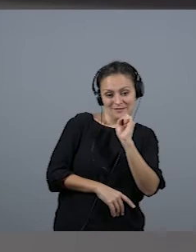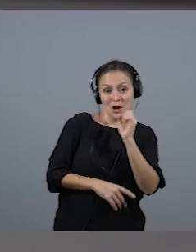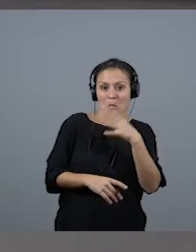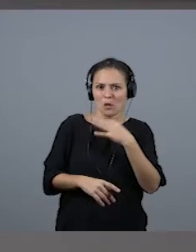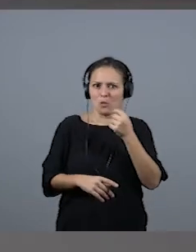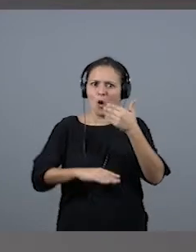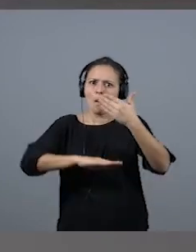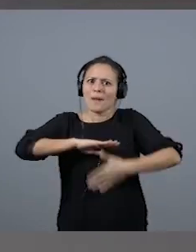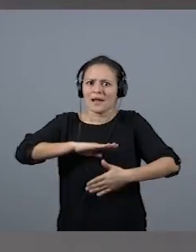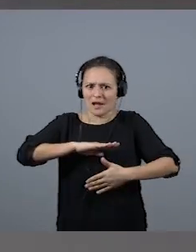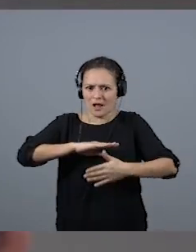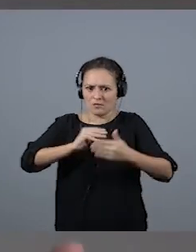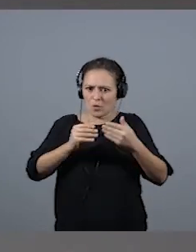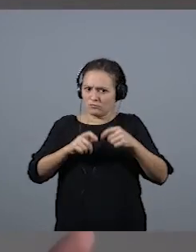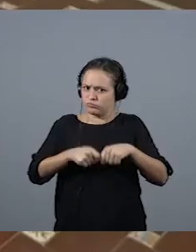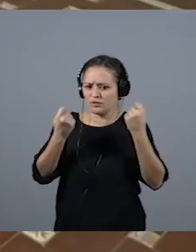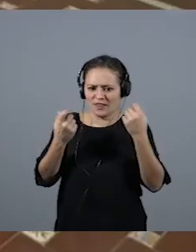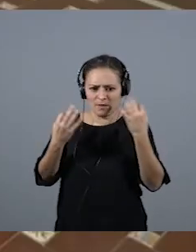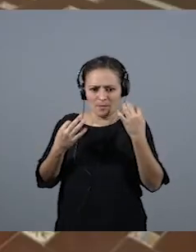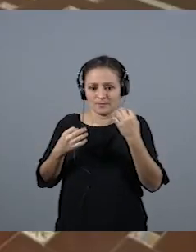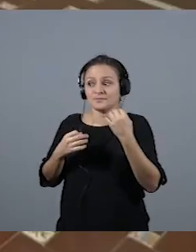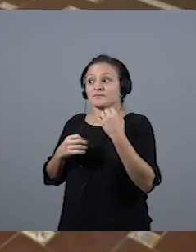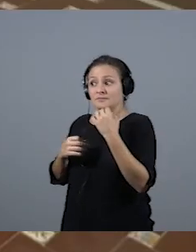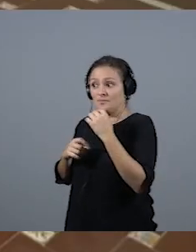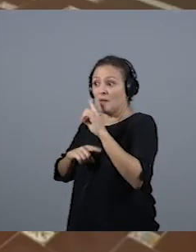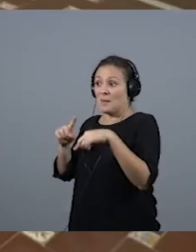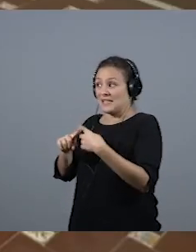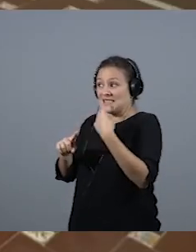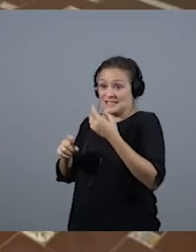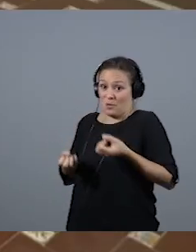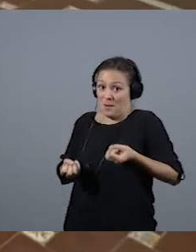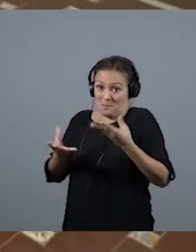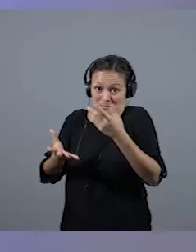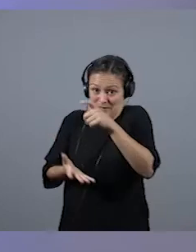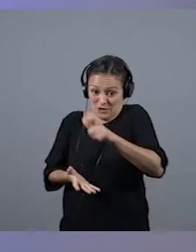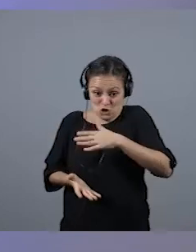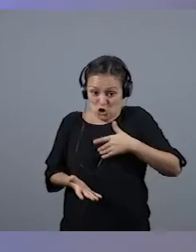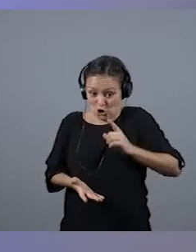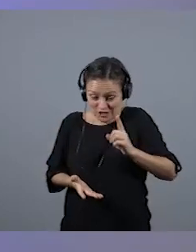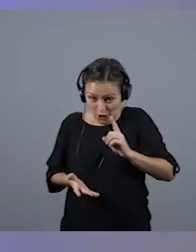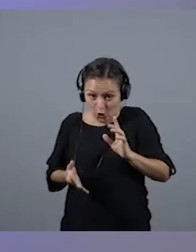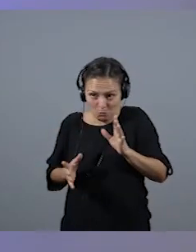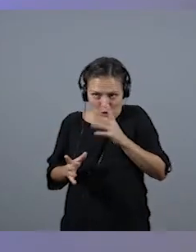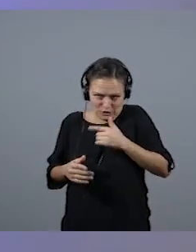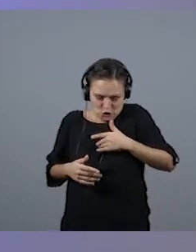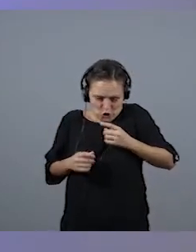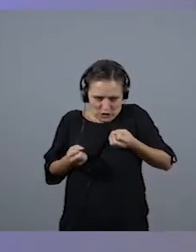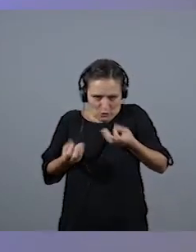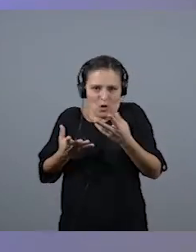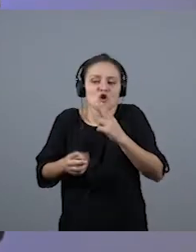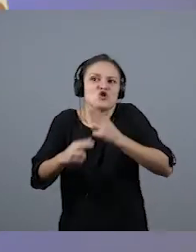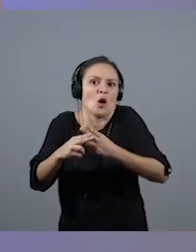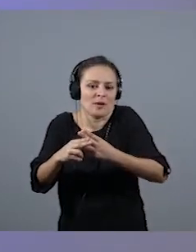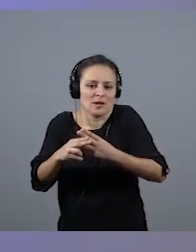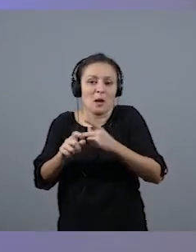romper, que no estamos ahí porque somos monas. Y sin nombrar a nadie, porque tampoco procede aquí señalar a nadie, tú ves a gente que es